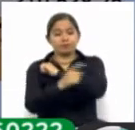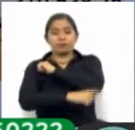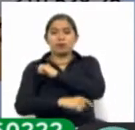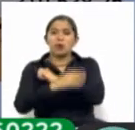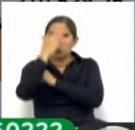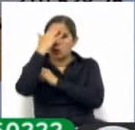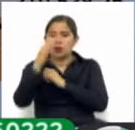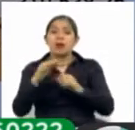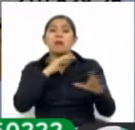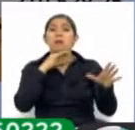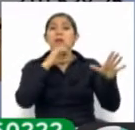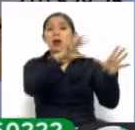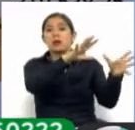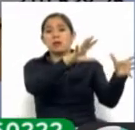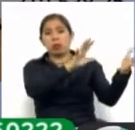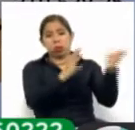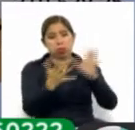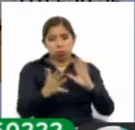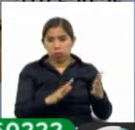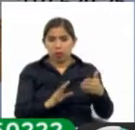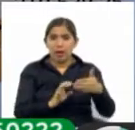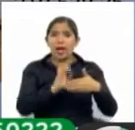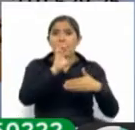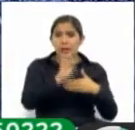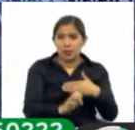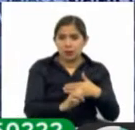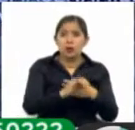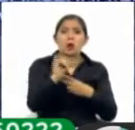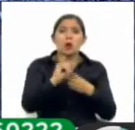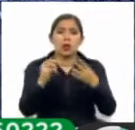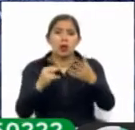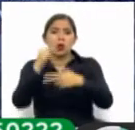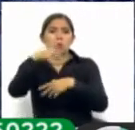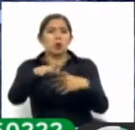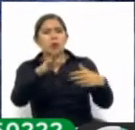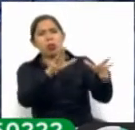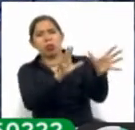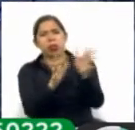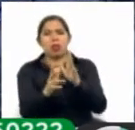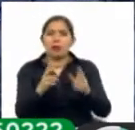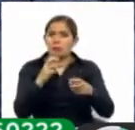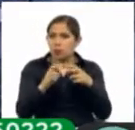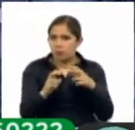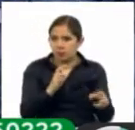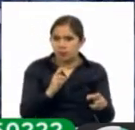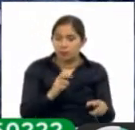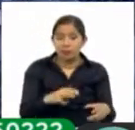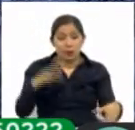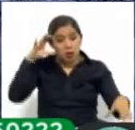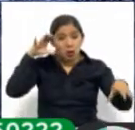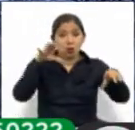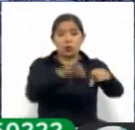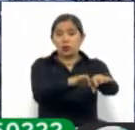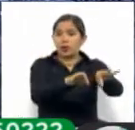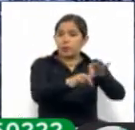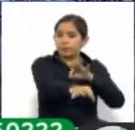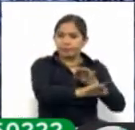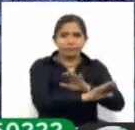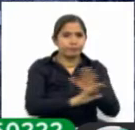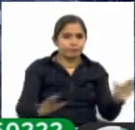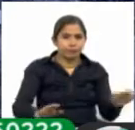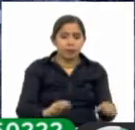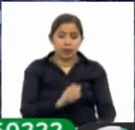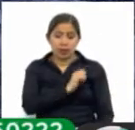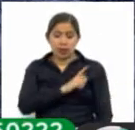deslizamiento de basura de enero y derrame de lixiviados en julio. Por otra parte, tras rescindir el contrato con Terza, el municipio